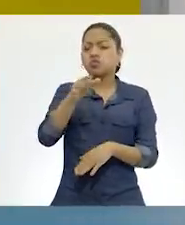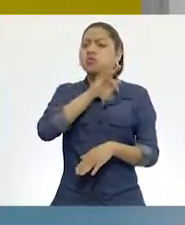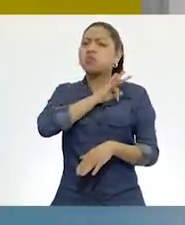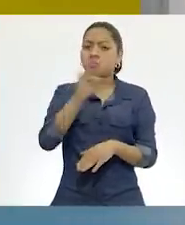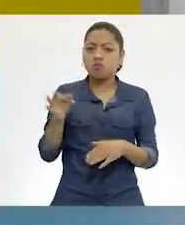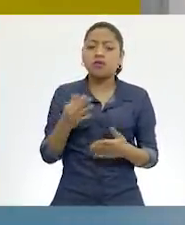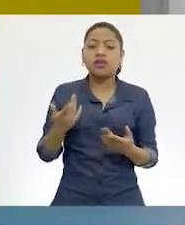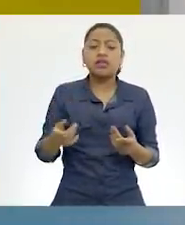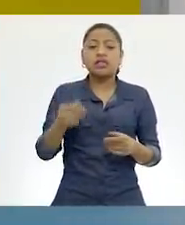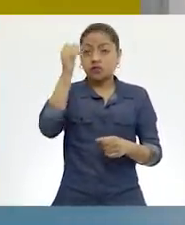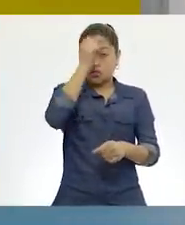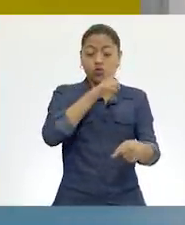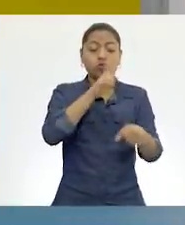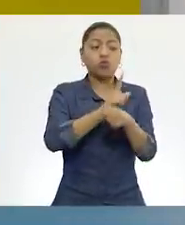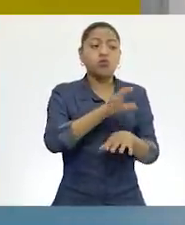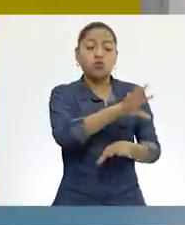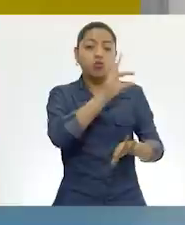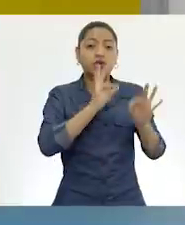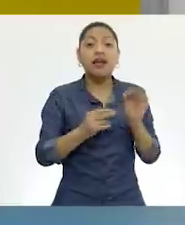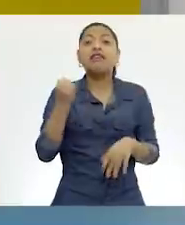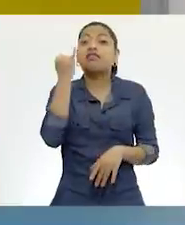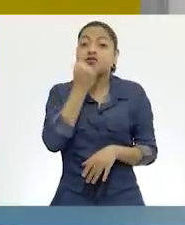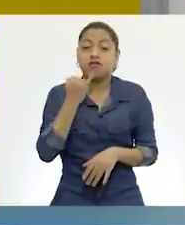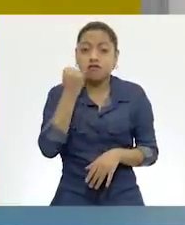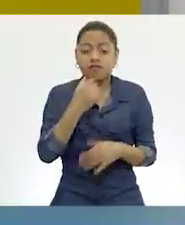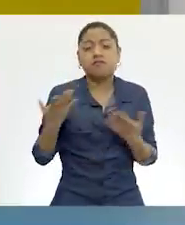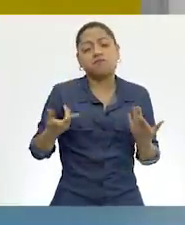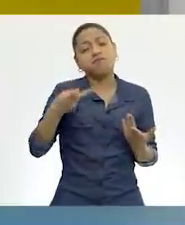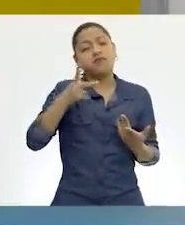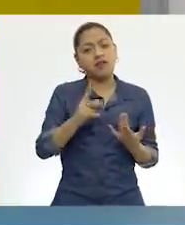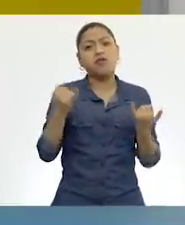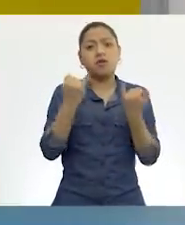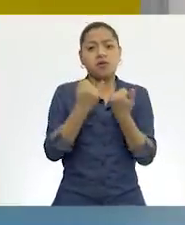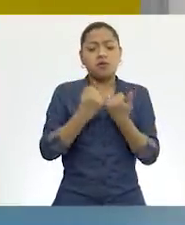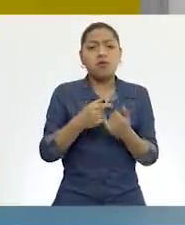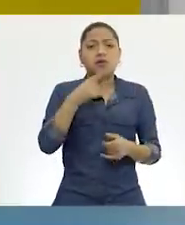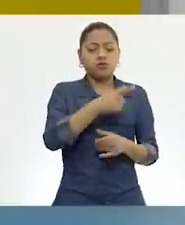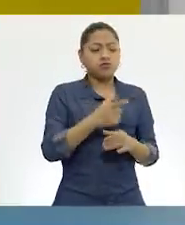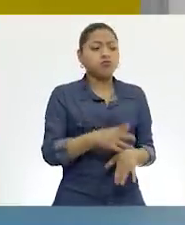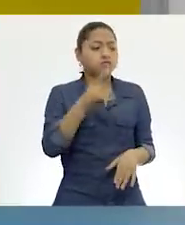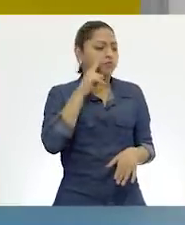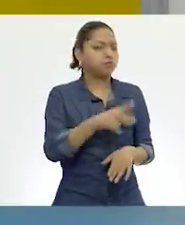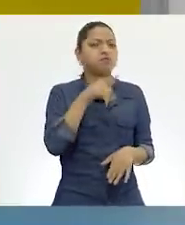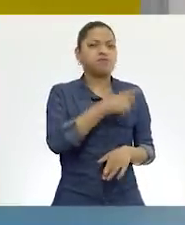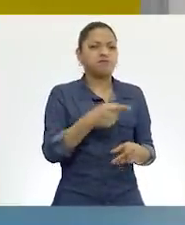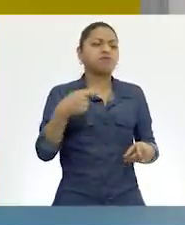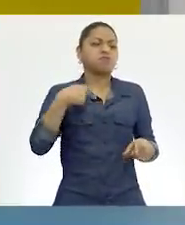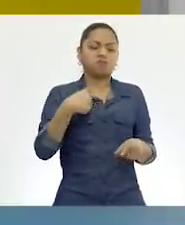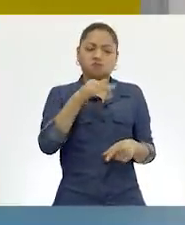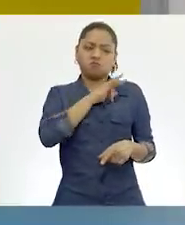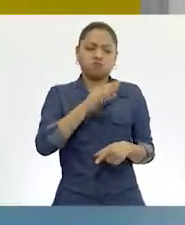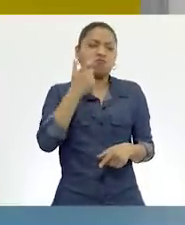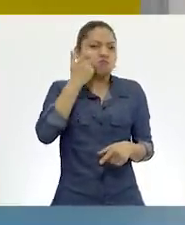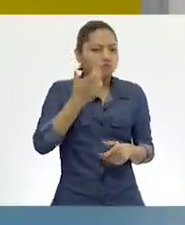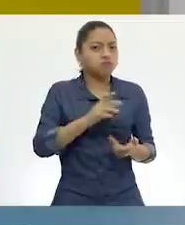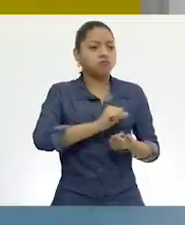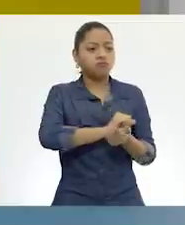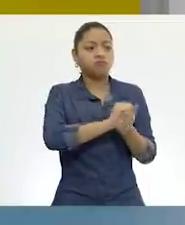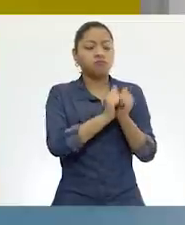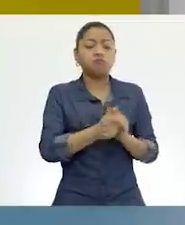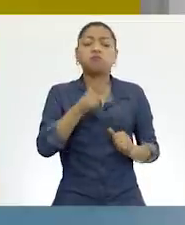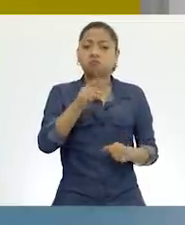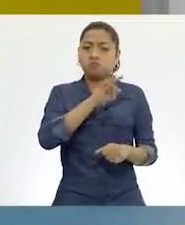cuestiones culturales, lingüísticas, pero también si hay cosas que a te gustaría cambiar, puedes hacerlo también a partir de una